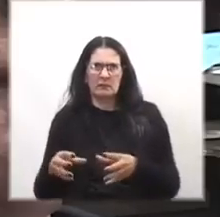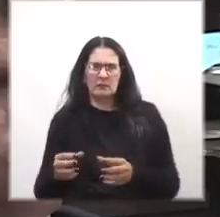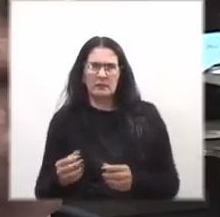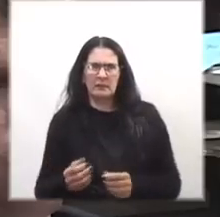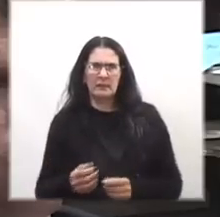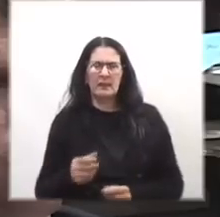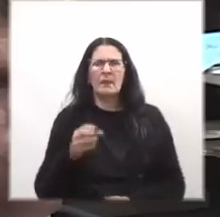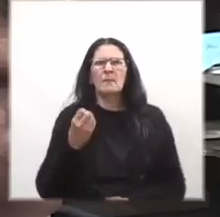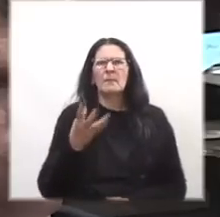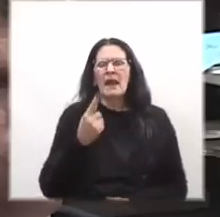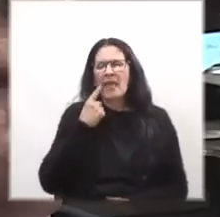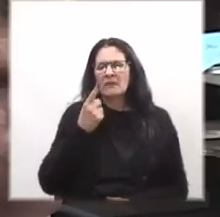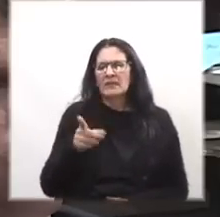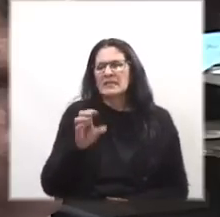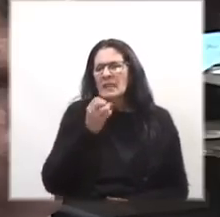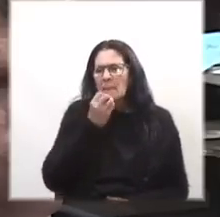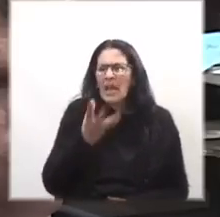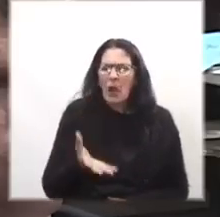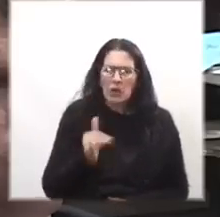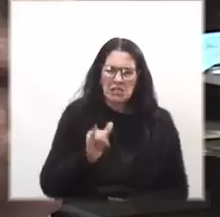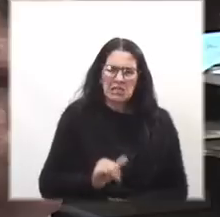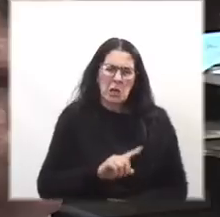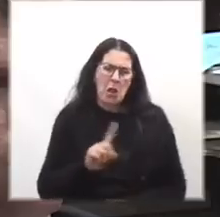para ver si se mejoraba sola.